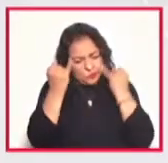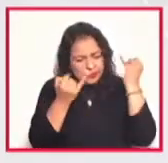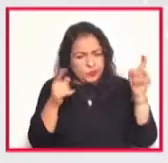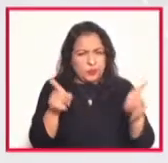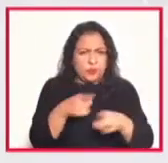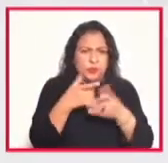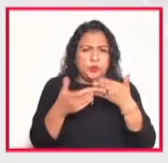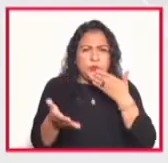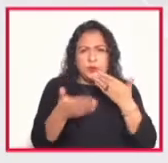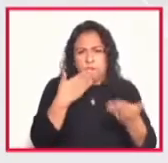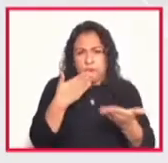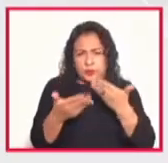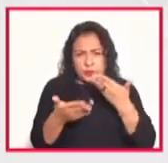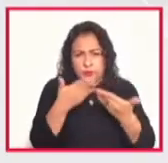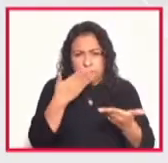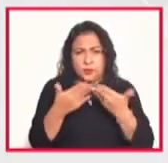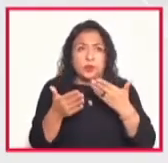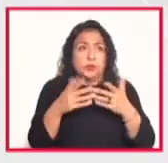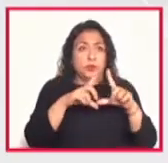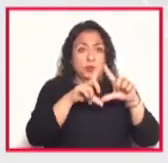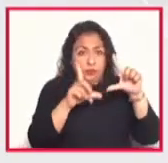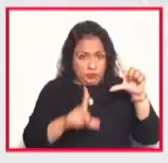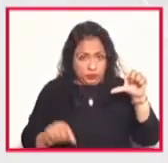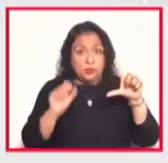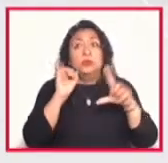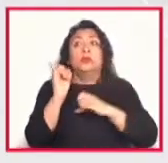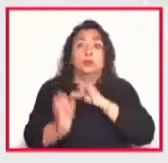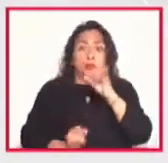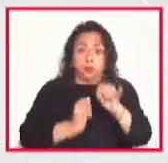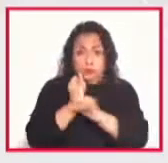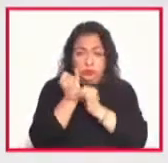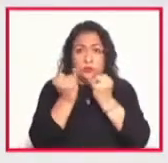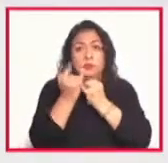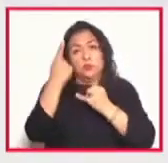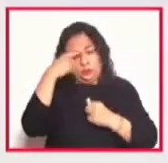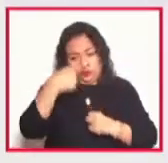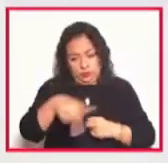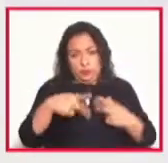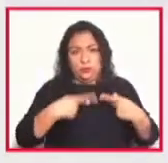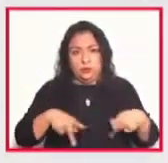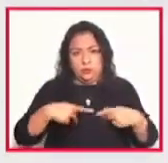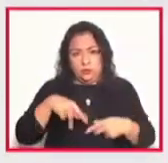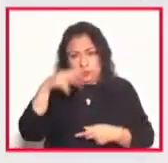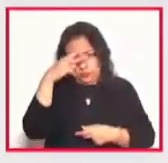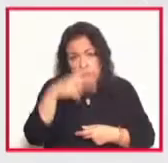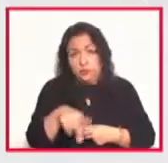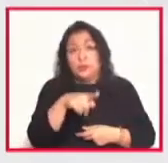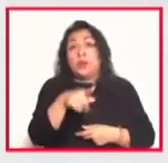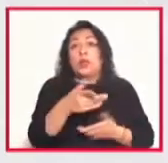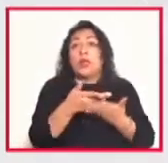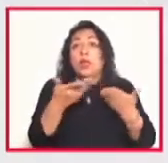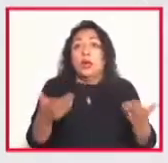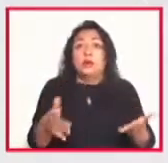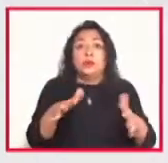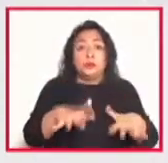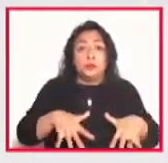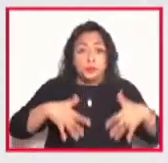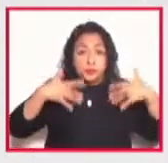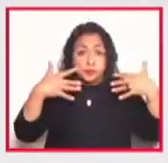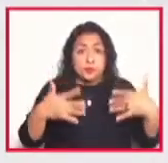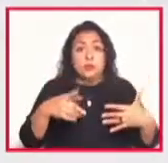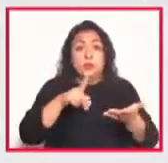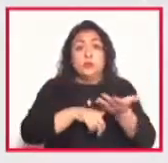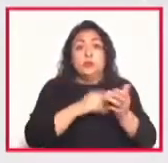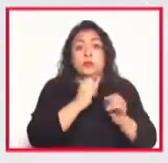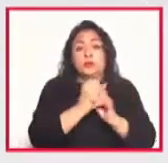contemporánea a nivel nacional e internacional para el público mexicano para esta edición los conciertos se llevarán a cabo a través de